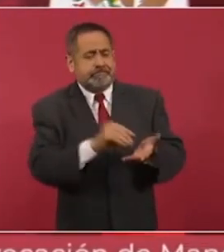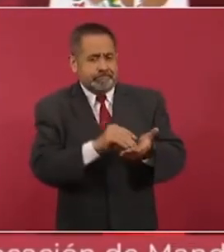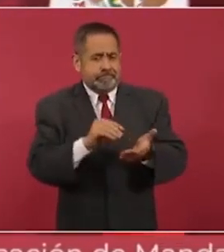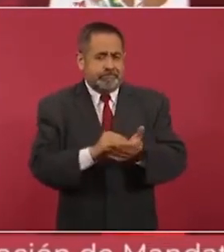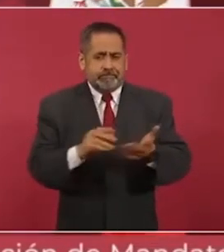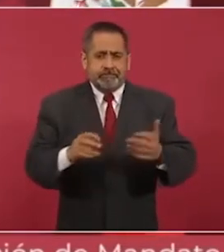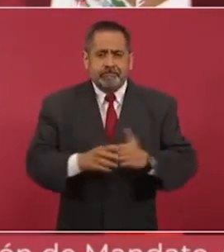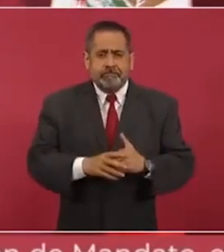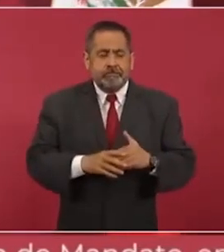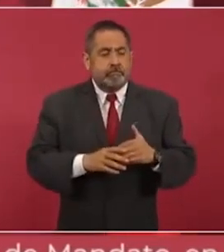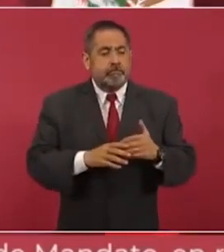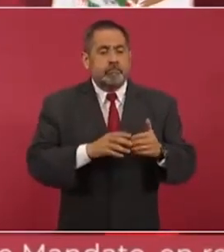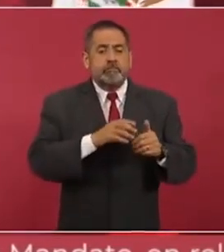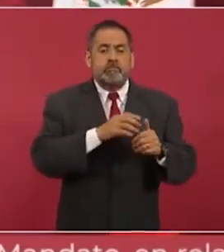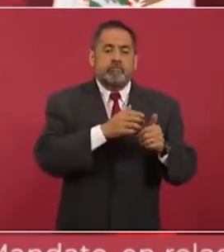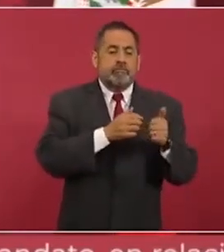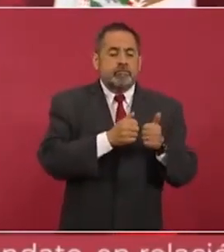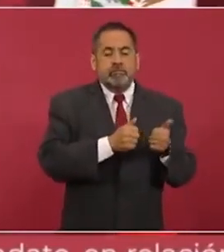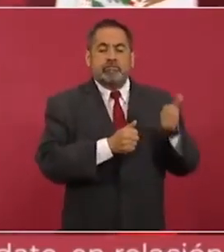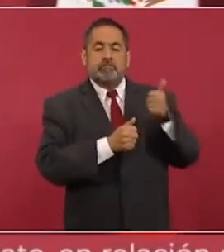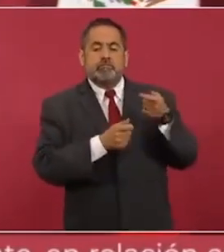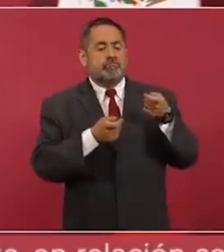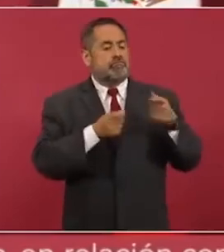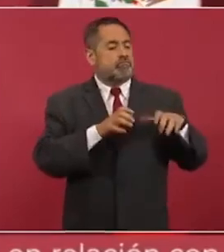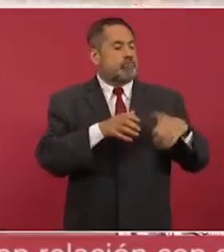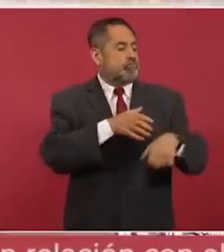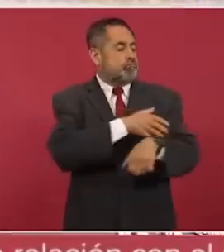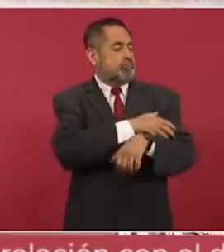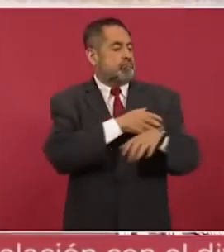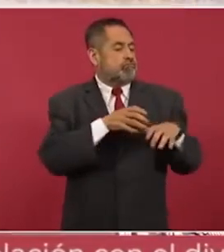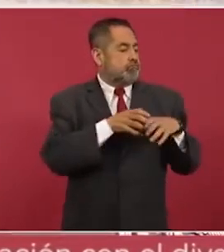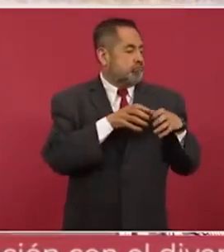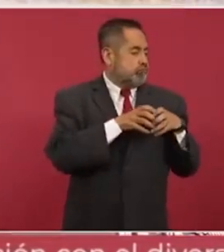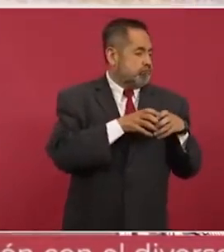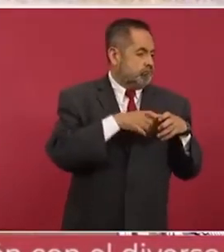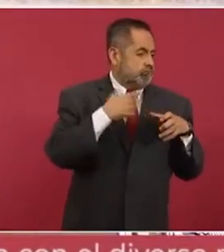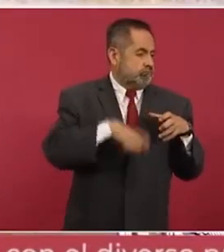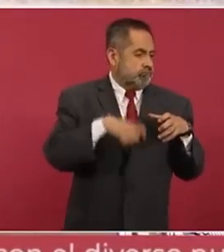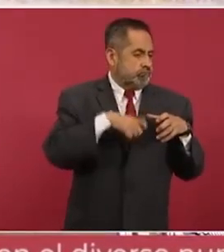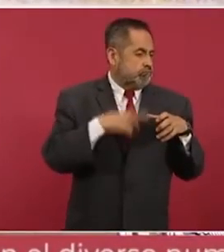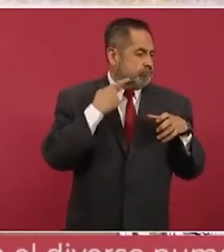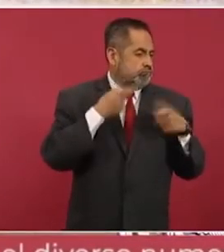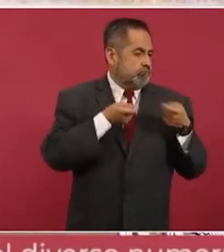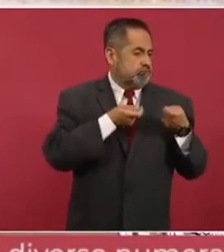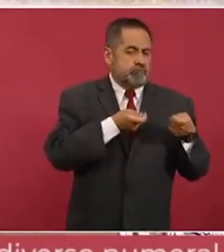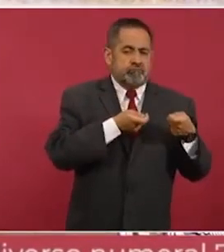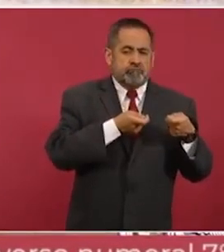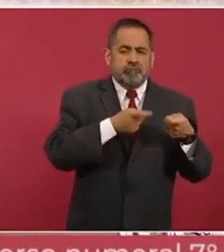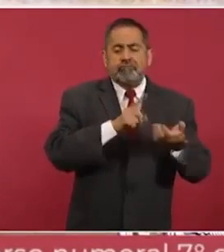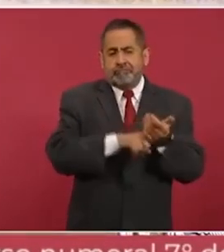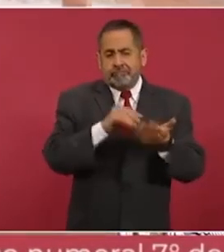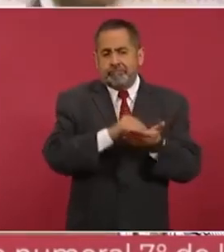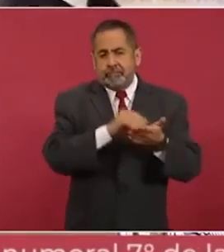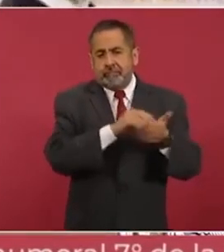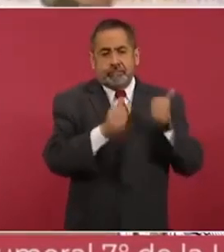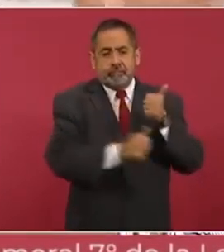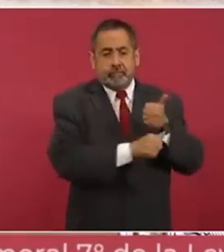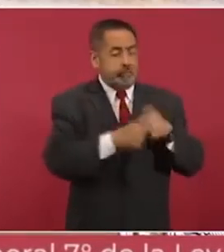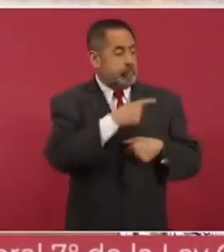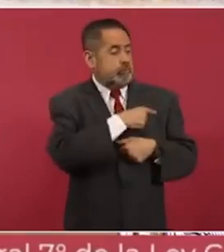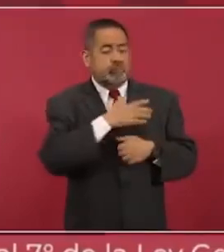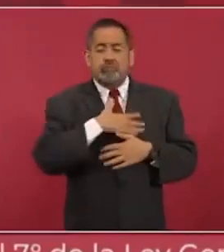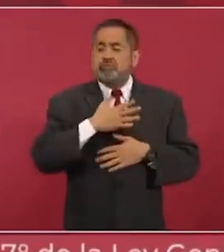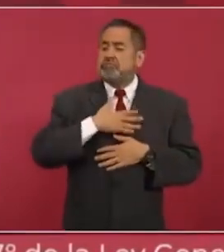de los grupos de poder económico y de poder político que se sentían los